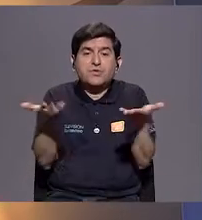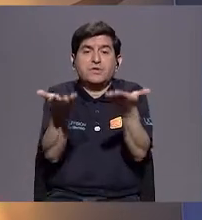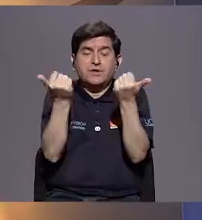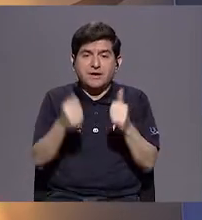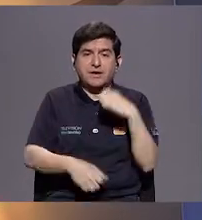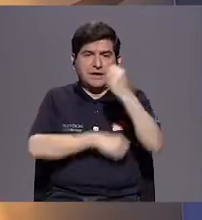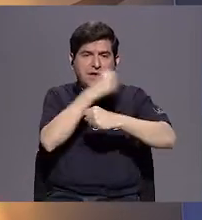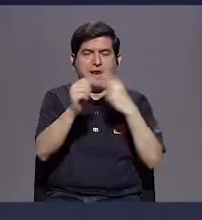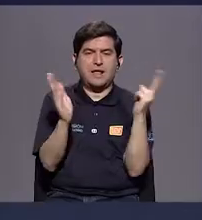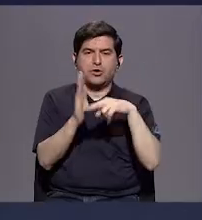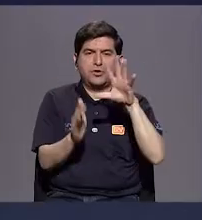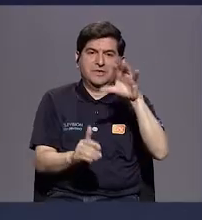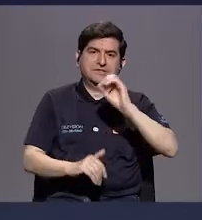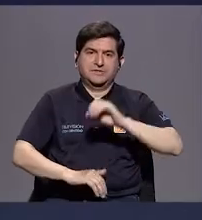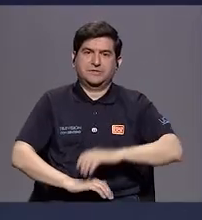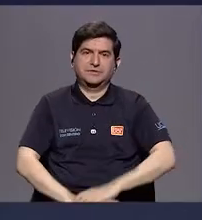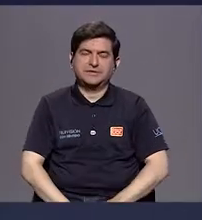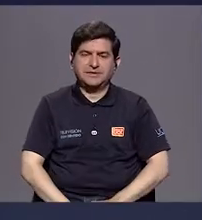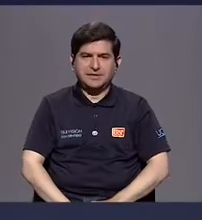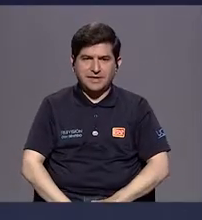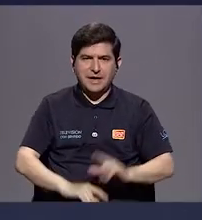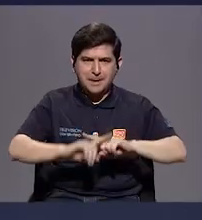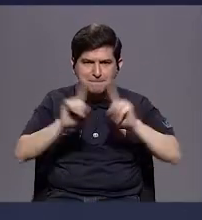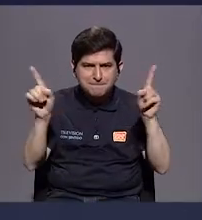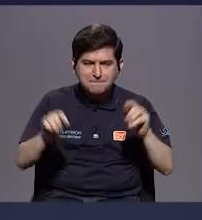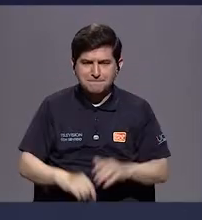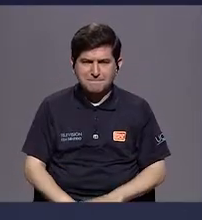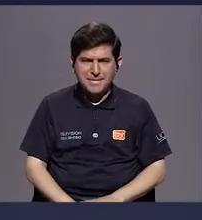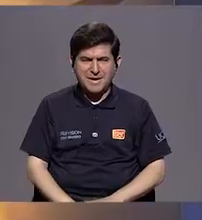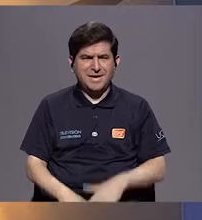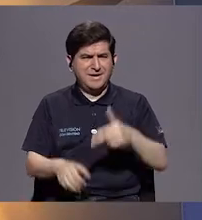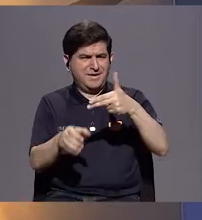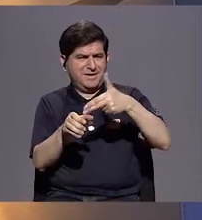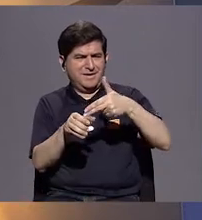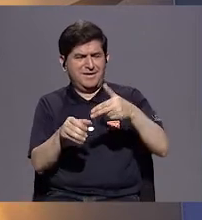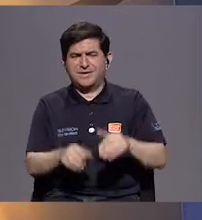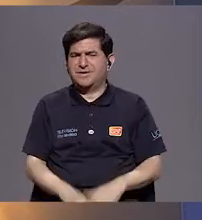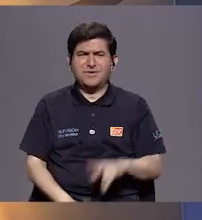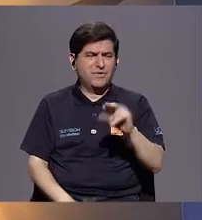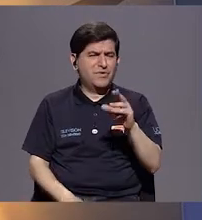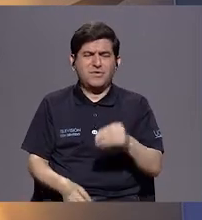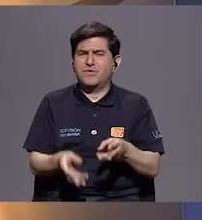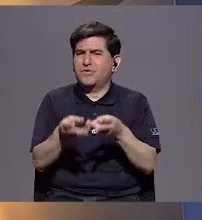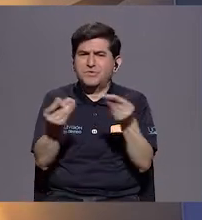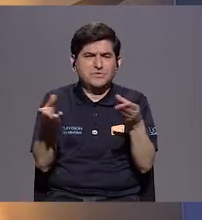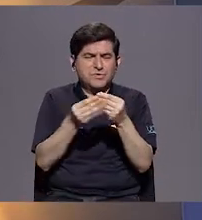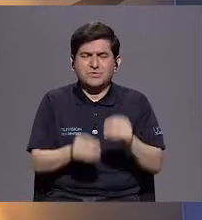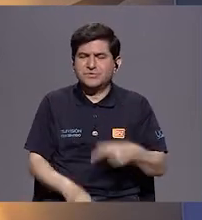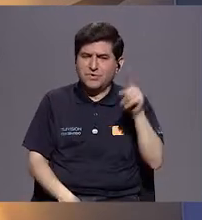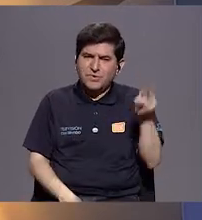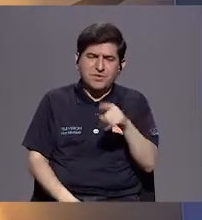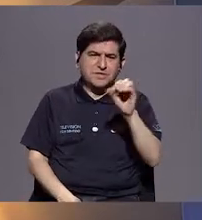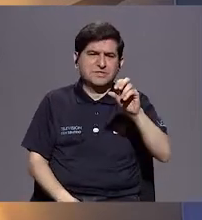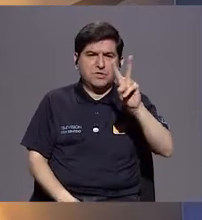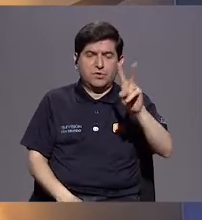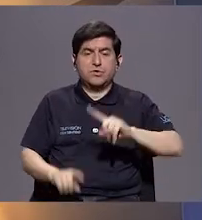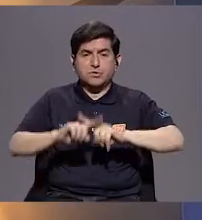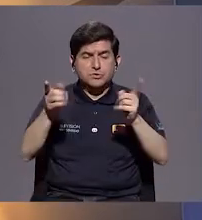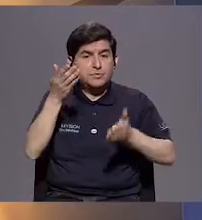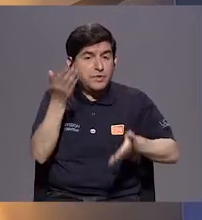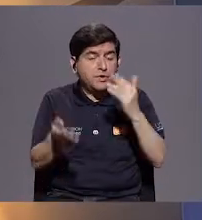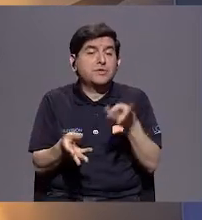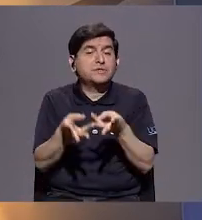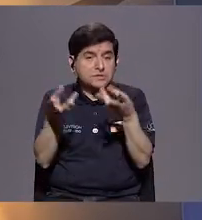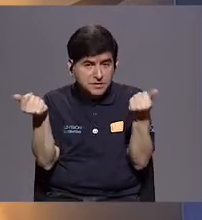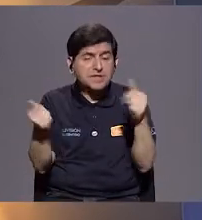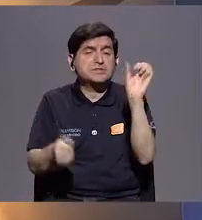hacia el año 2050. Sí, Pero entonces los biocombustibles no son una solución para la descarbonización, pero tal vez sí podría ser